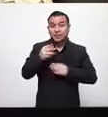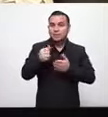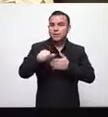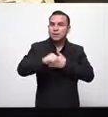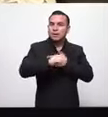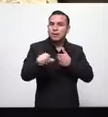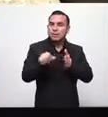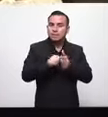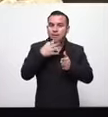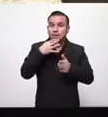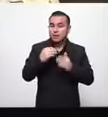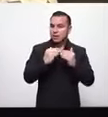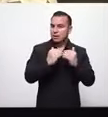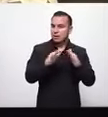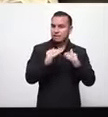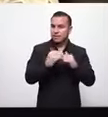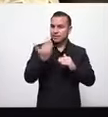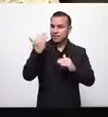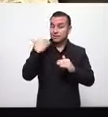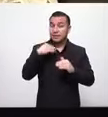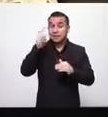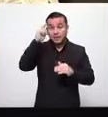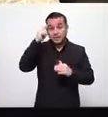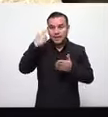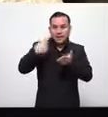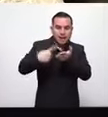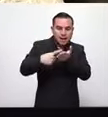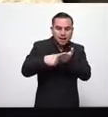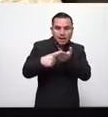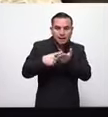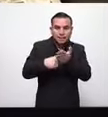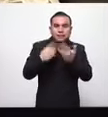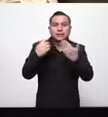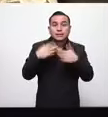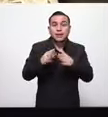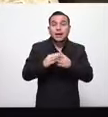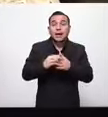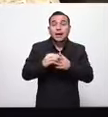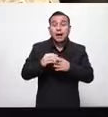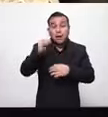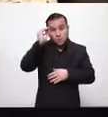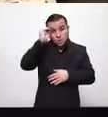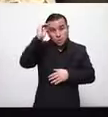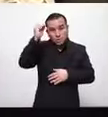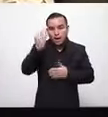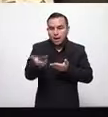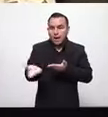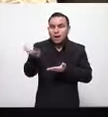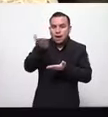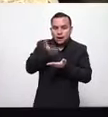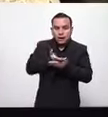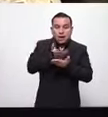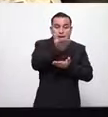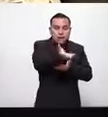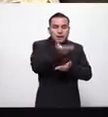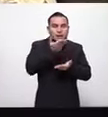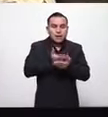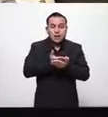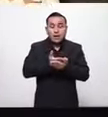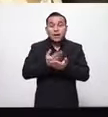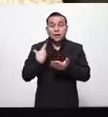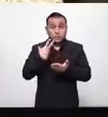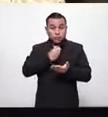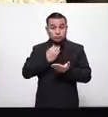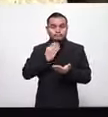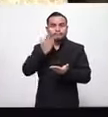de verdad ha sido una discusión en donde han habido aportes ha sido constructiva ellos han entendido